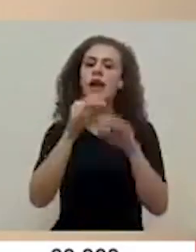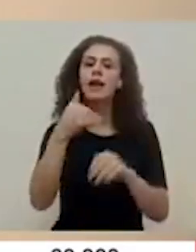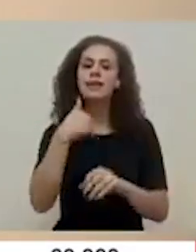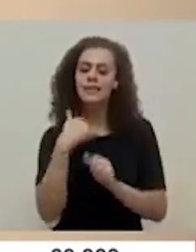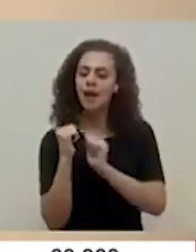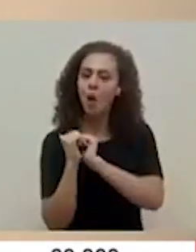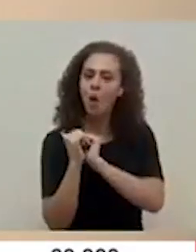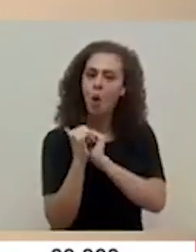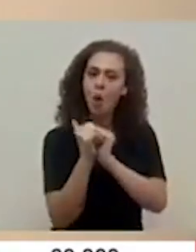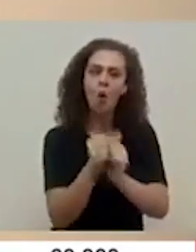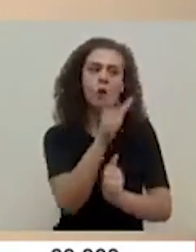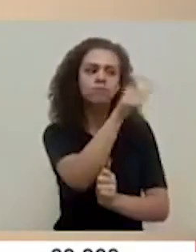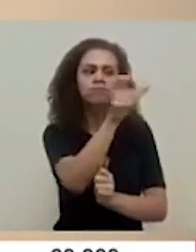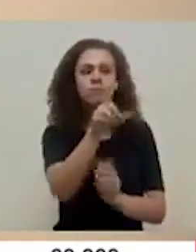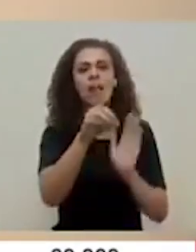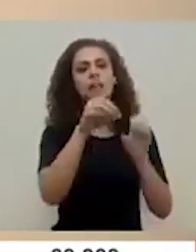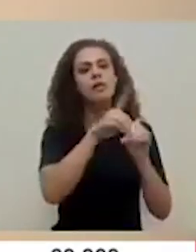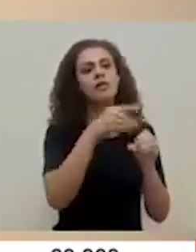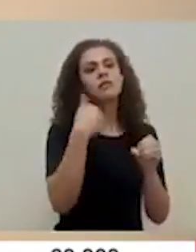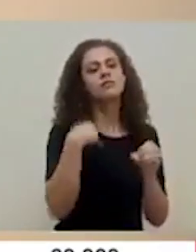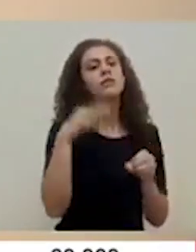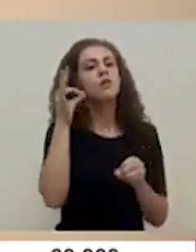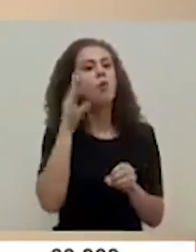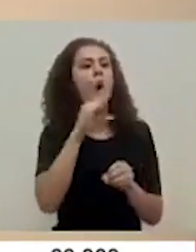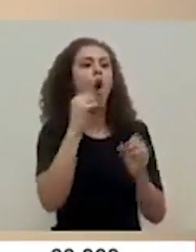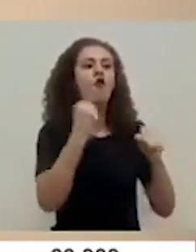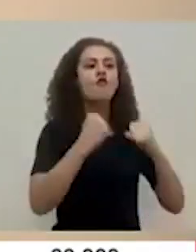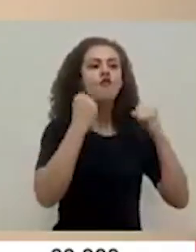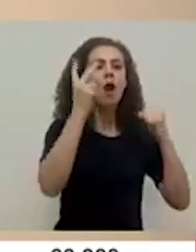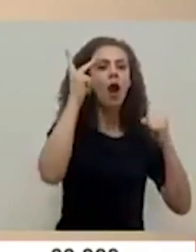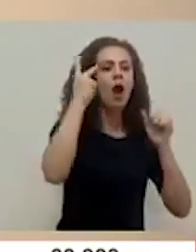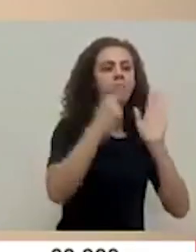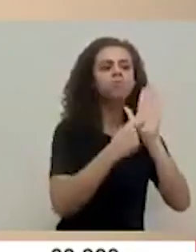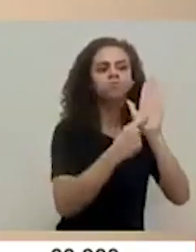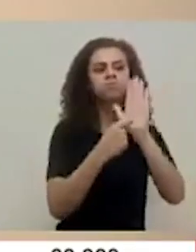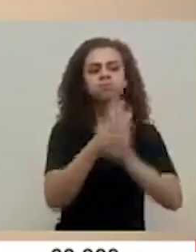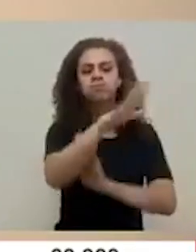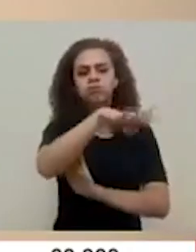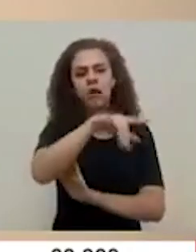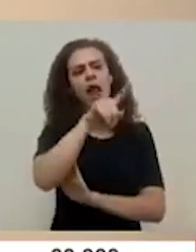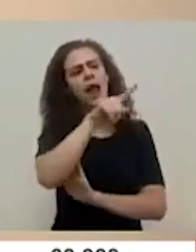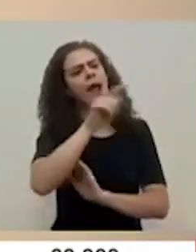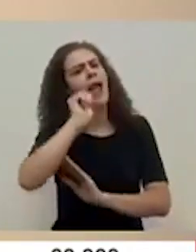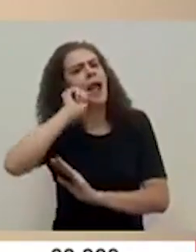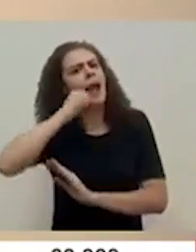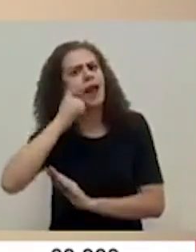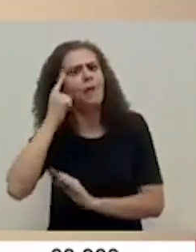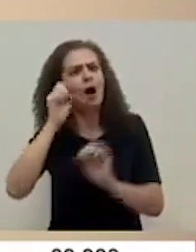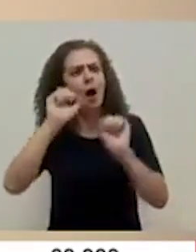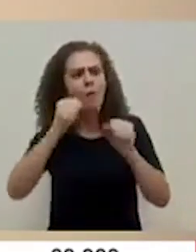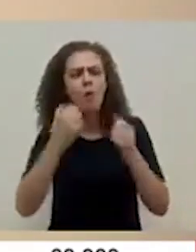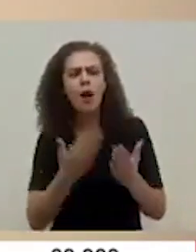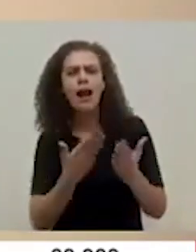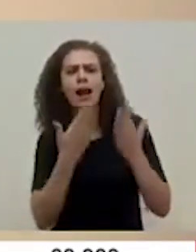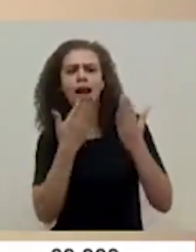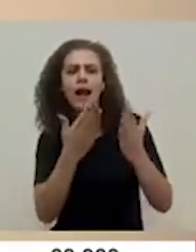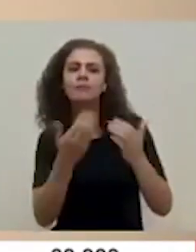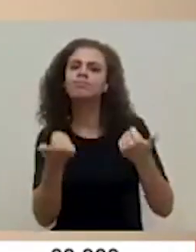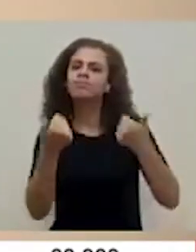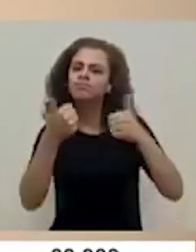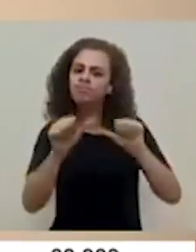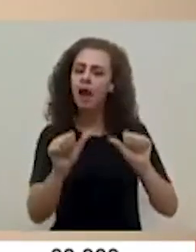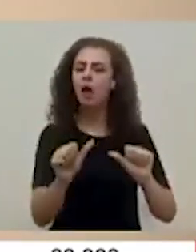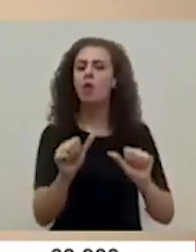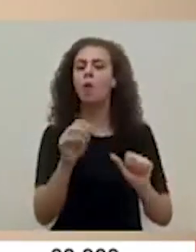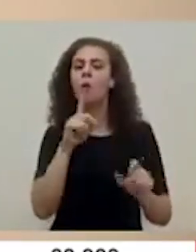el acompañamiento de las y los diputados o las fuerzas políticas representadas allí son clave para poder garantizar un adecuado